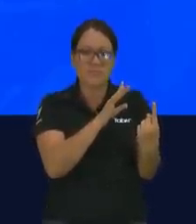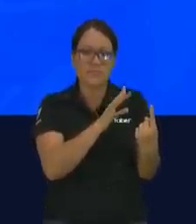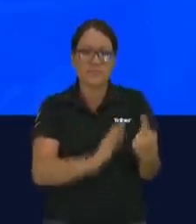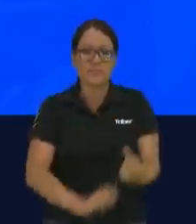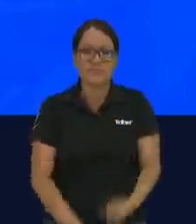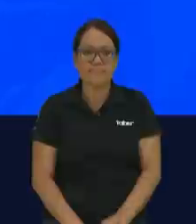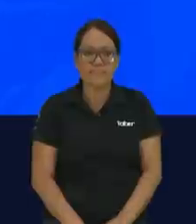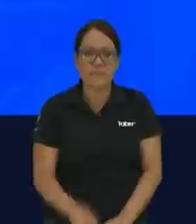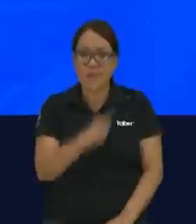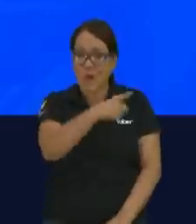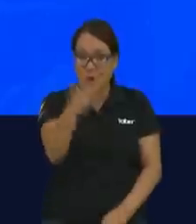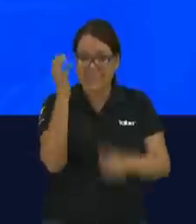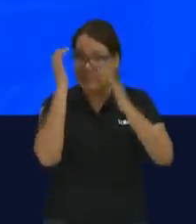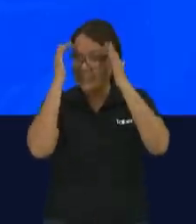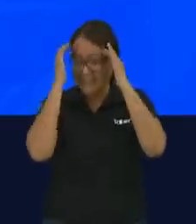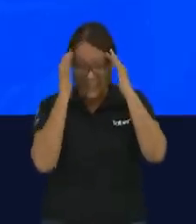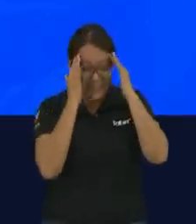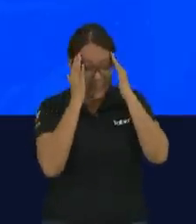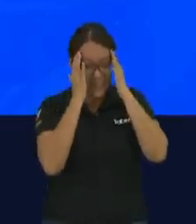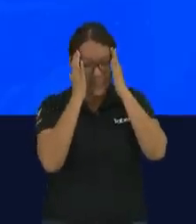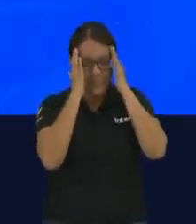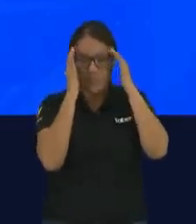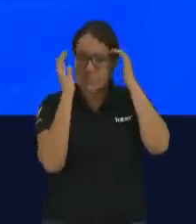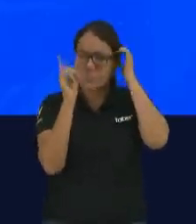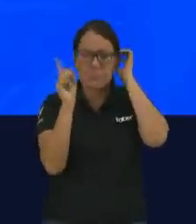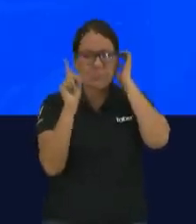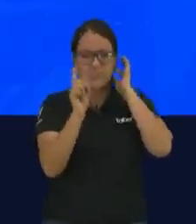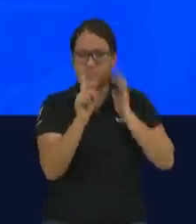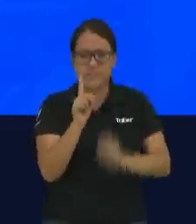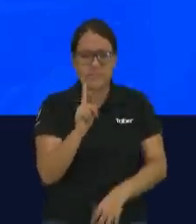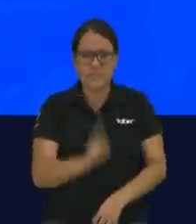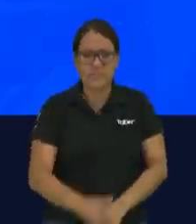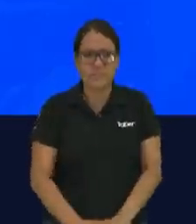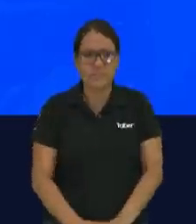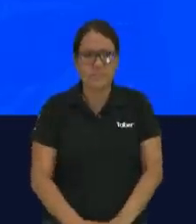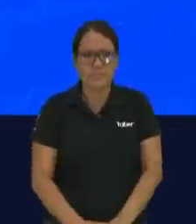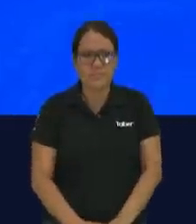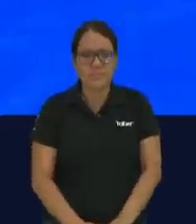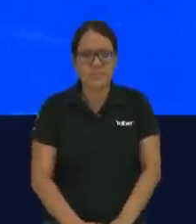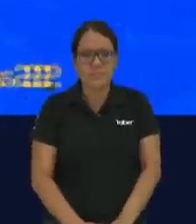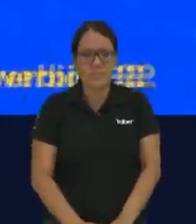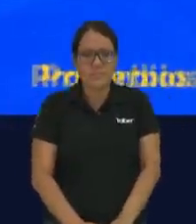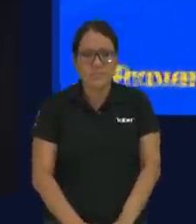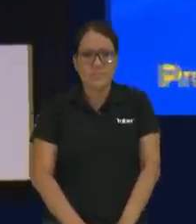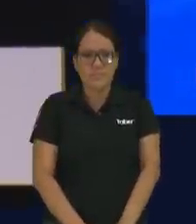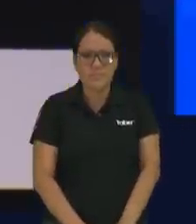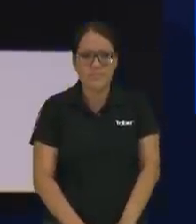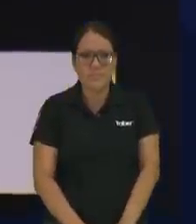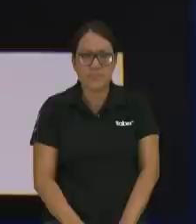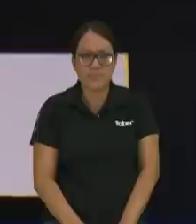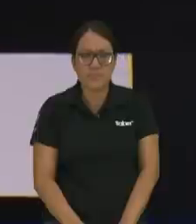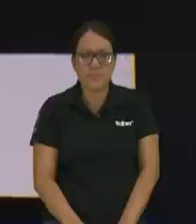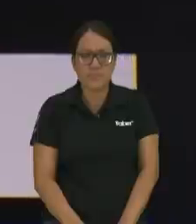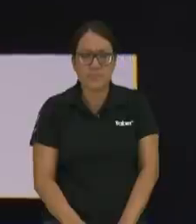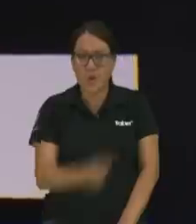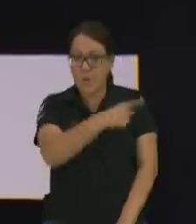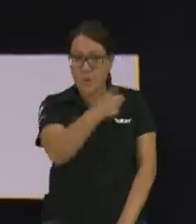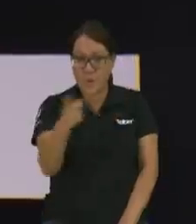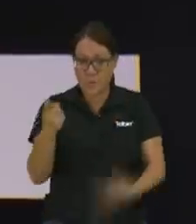Ya no se preocupe, hermano. El gringo dice, you have nothing to prove, no tiene nada que probar.